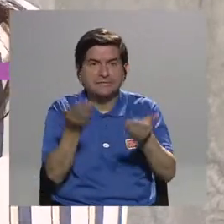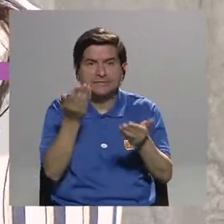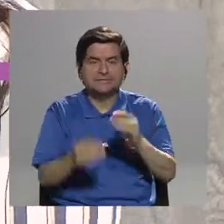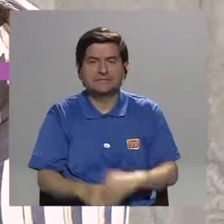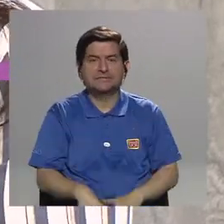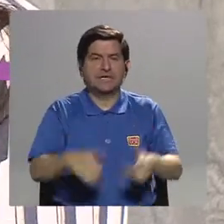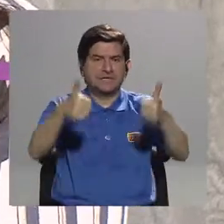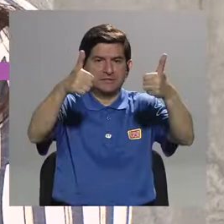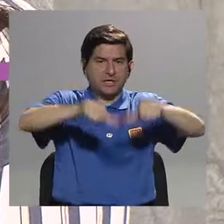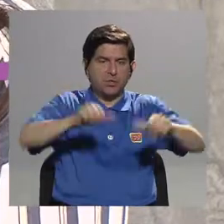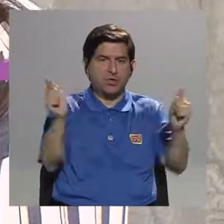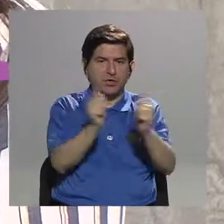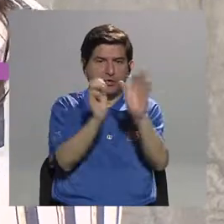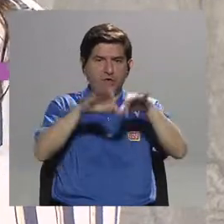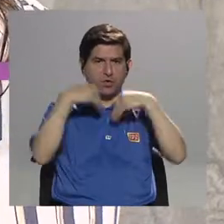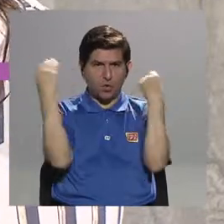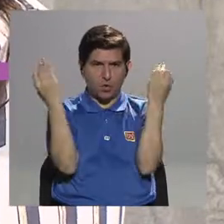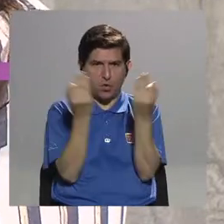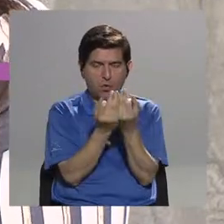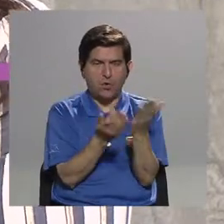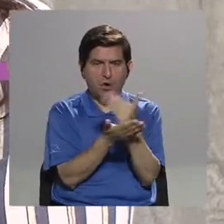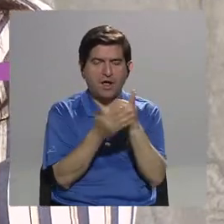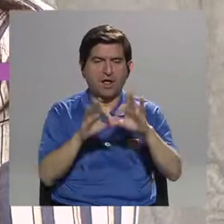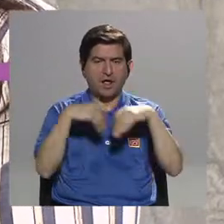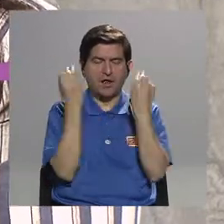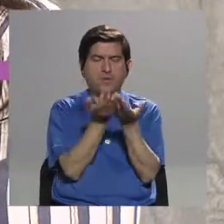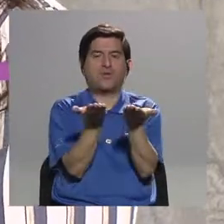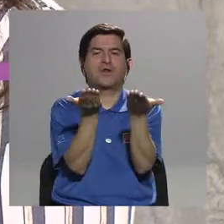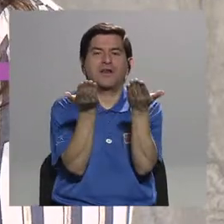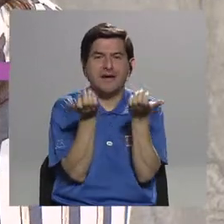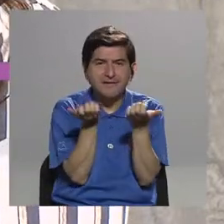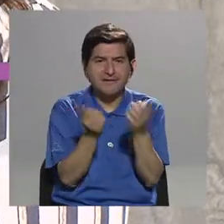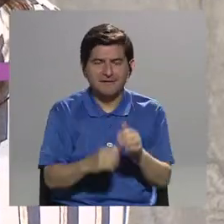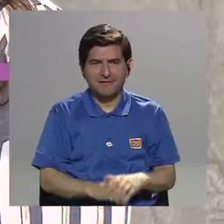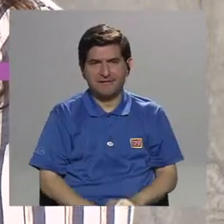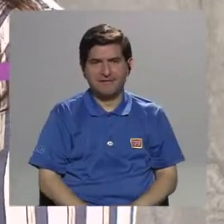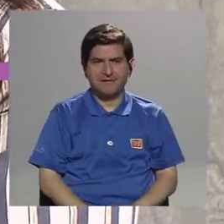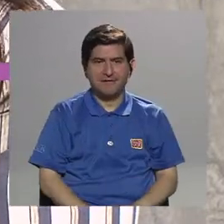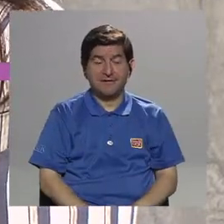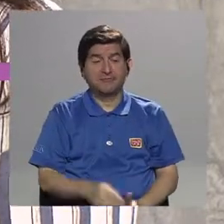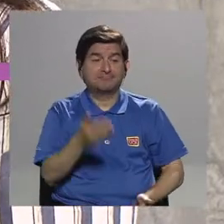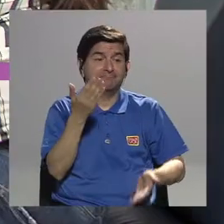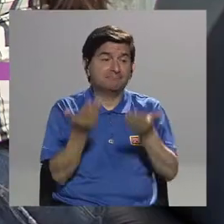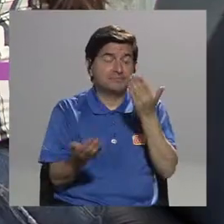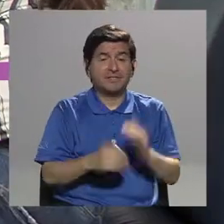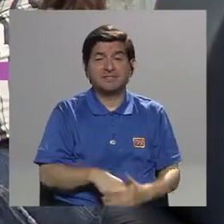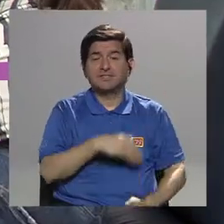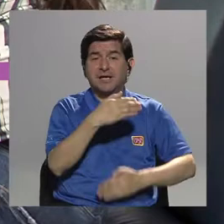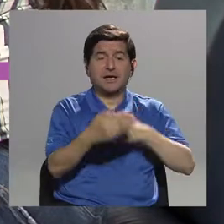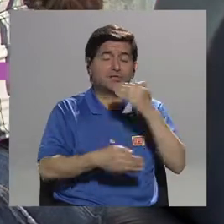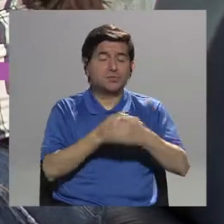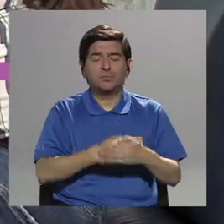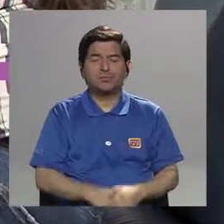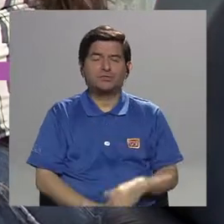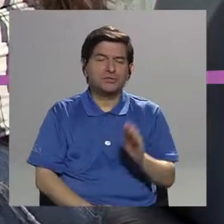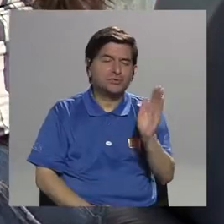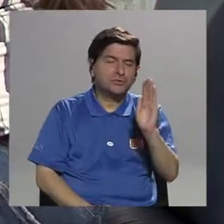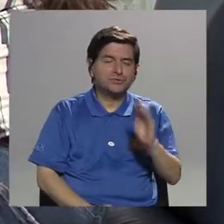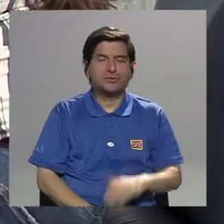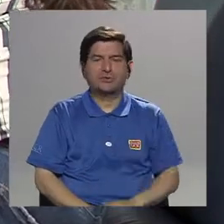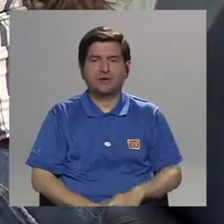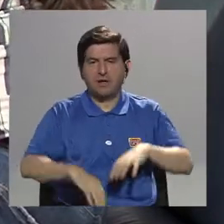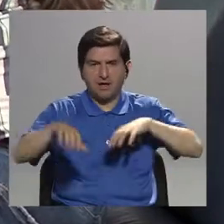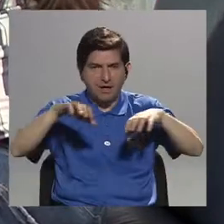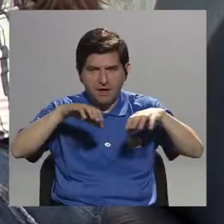acuerdo con la familia, porque algunas familias quieren hacer un proceso de despedida, una